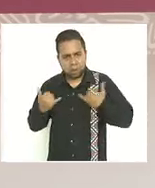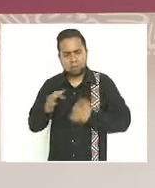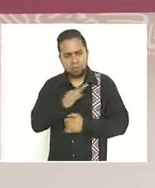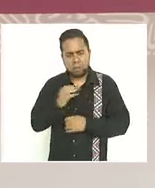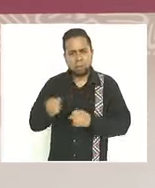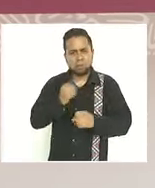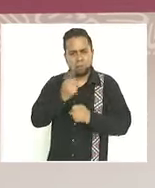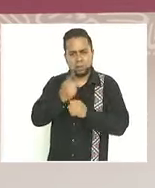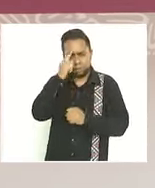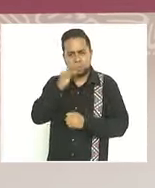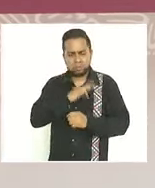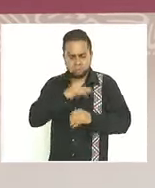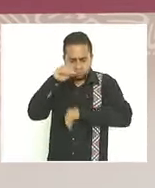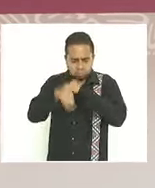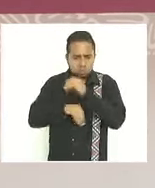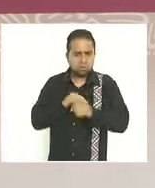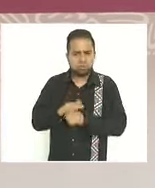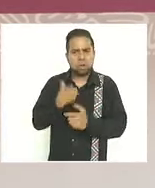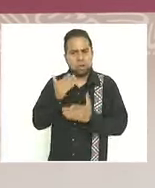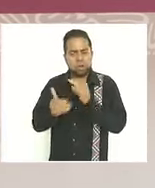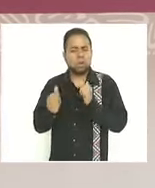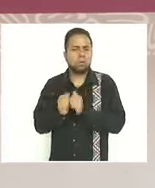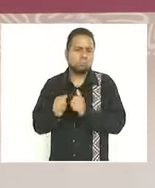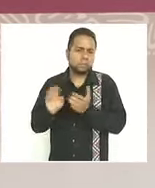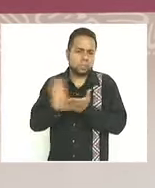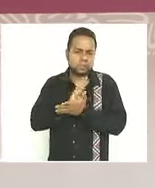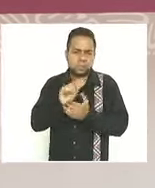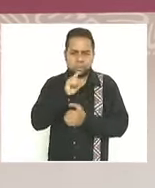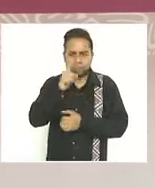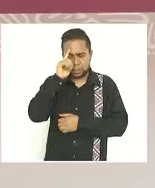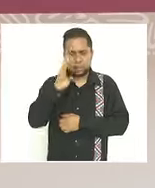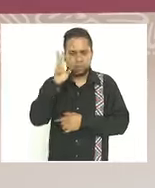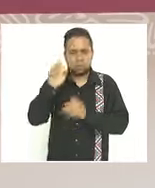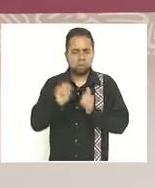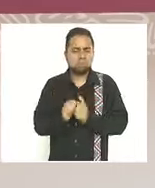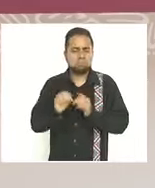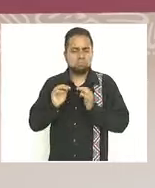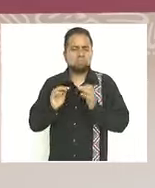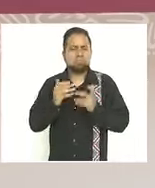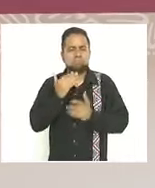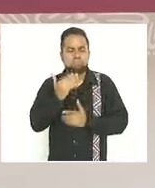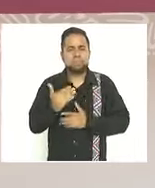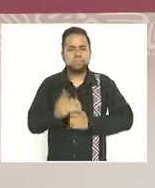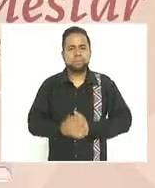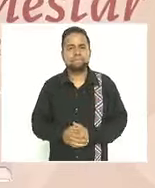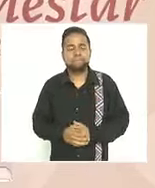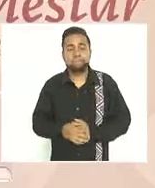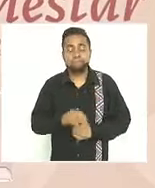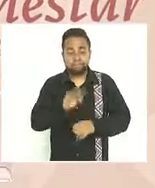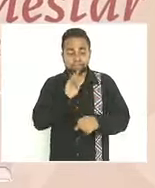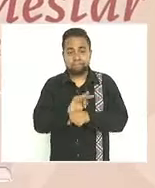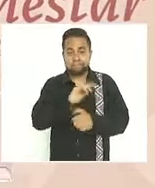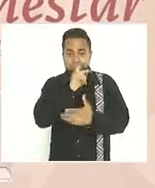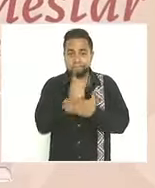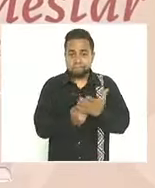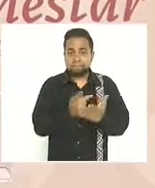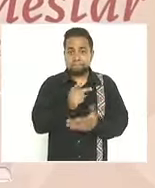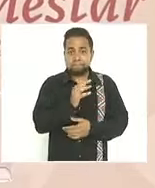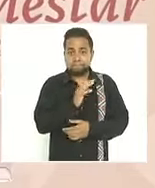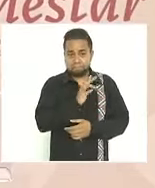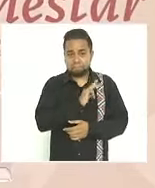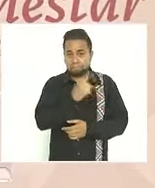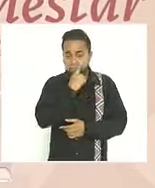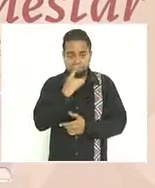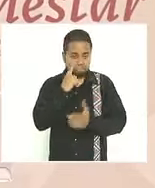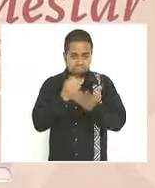que les permita construir un presente con bienestar y un futuro con esperanza el impacto del programa ha sido además determinante